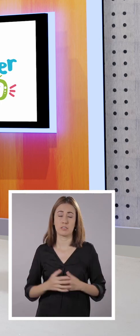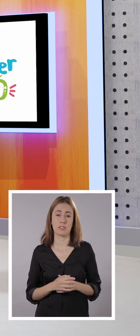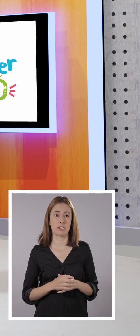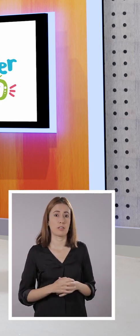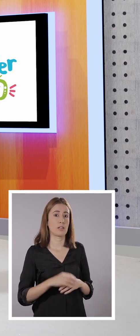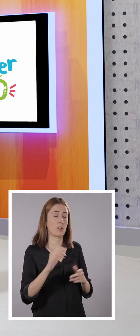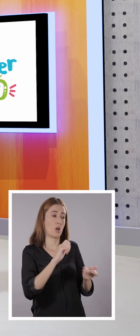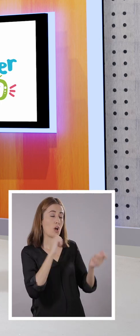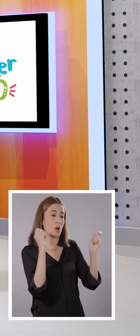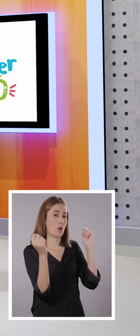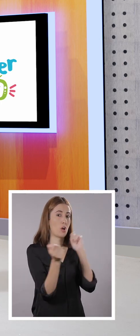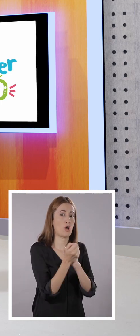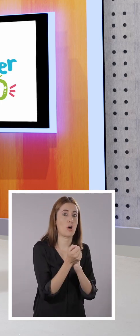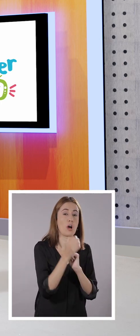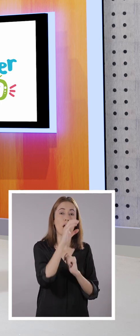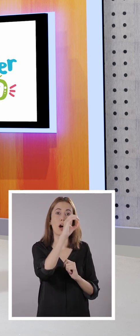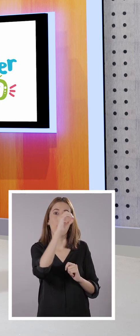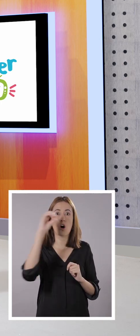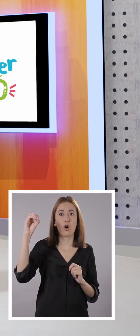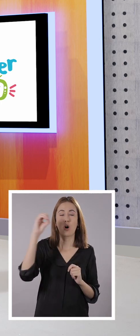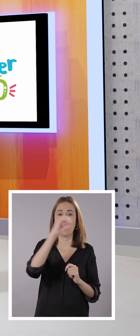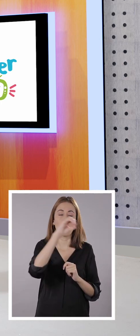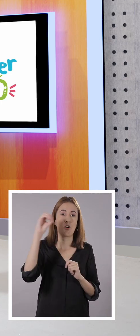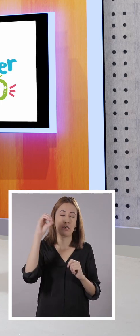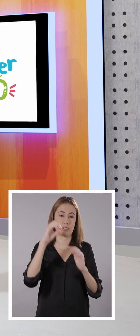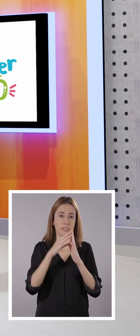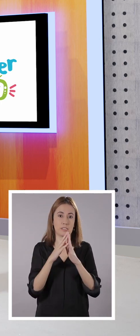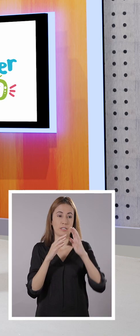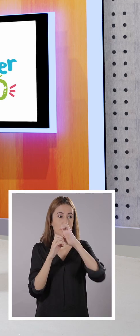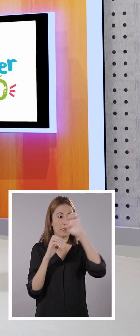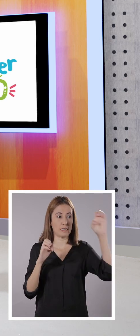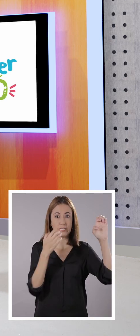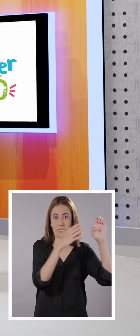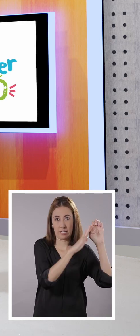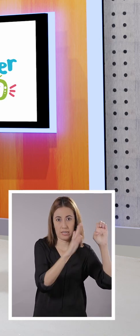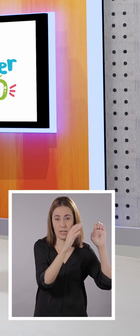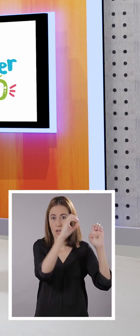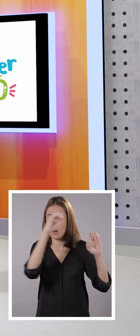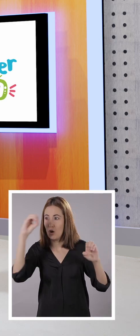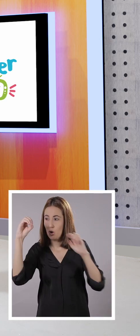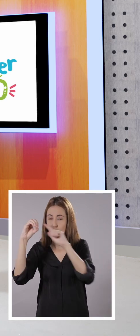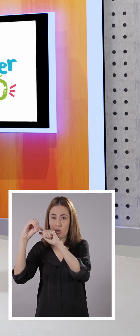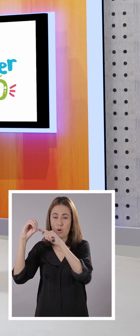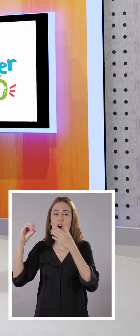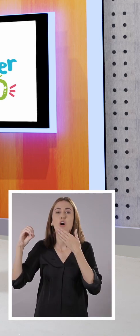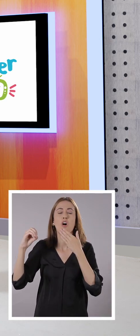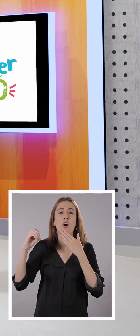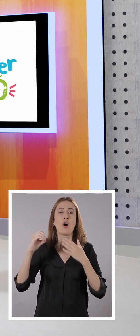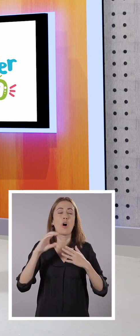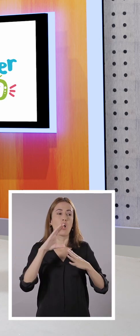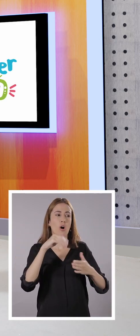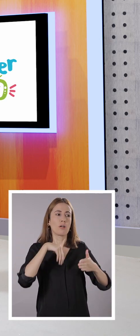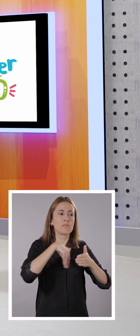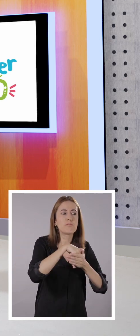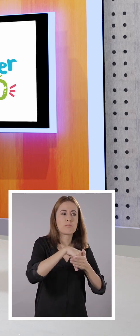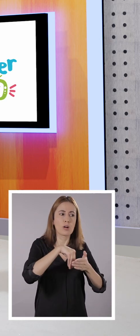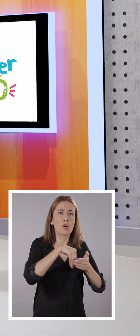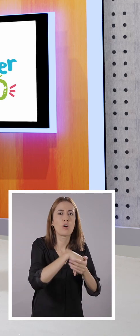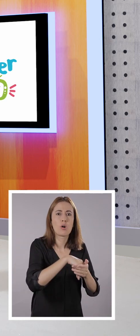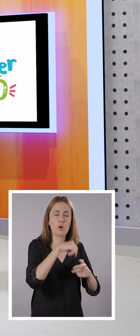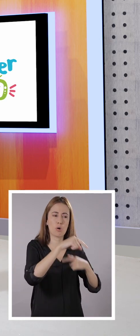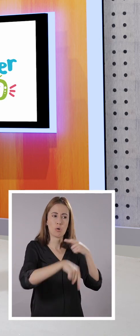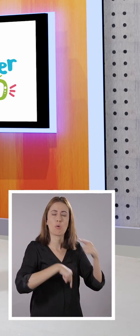Perfecto. Nos vamos al otro lado, al oeste. Mmm, con O. ¿Qué obstáculo se te presenta